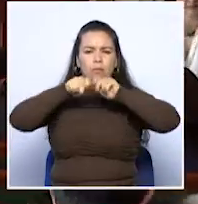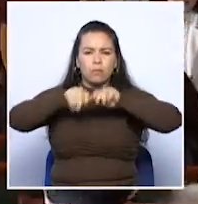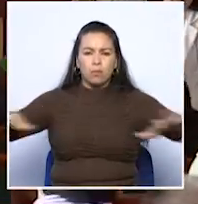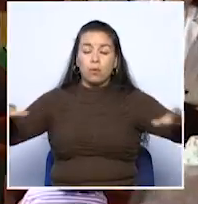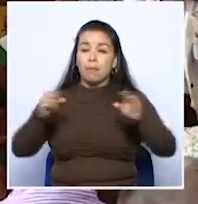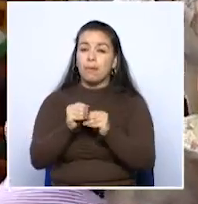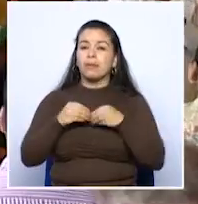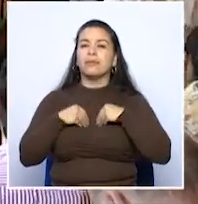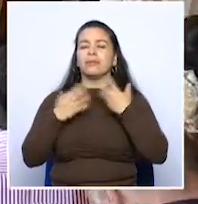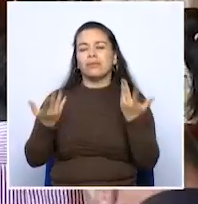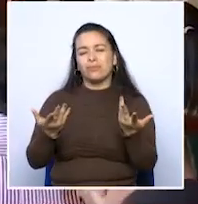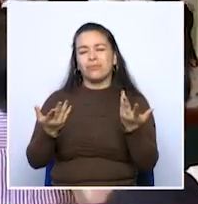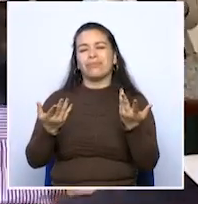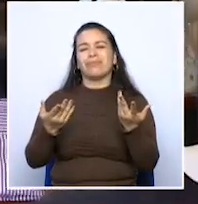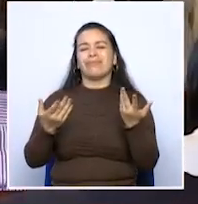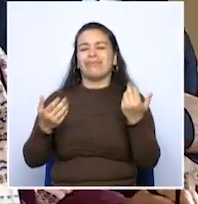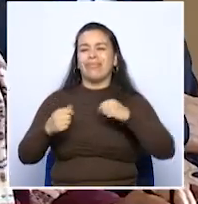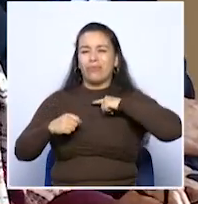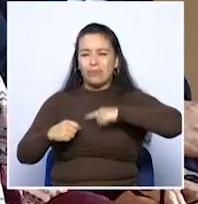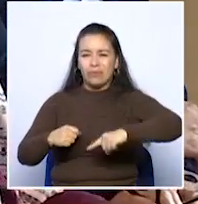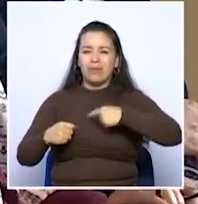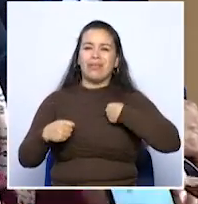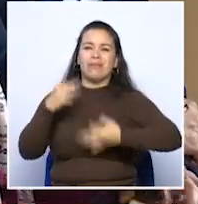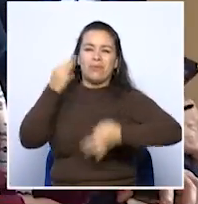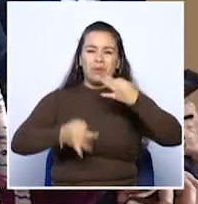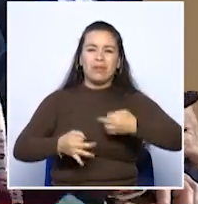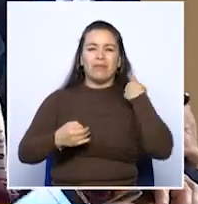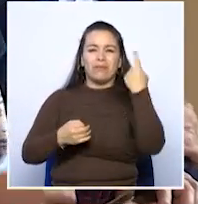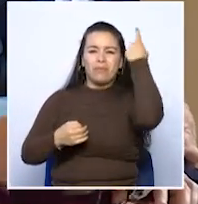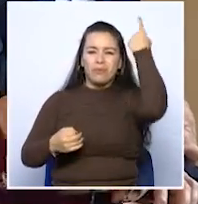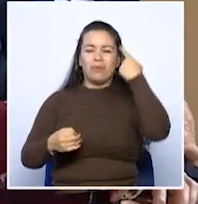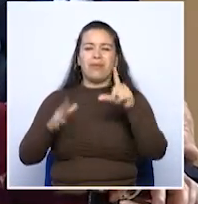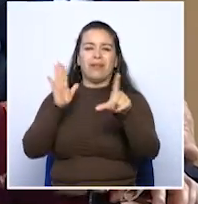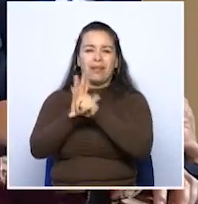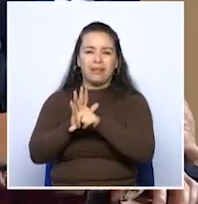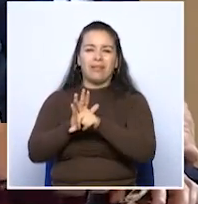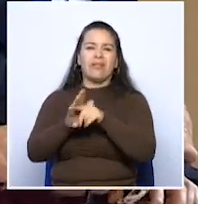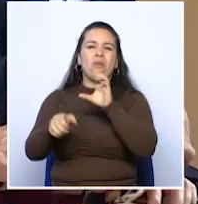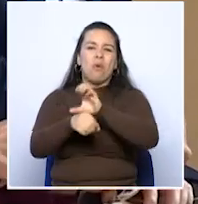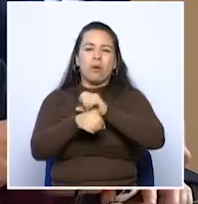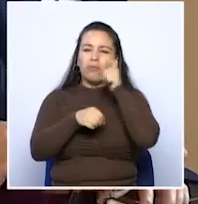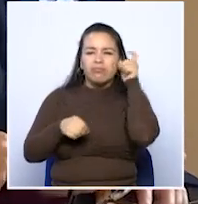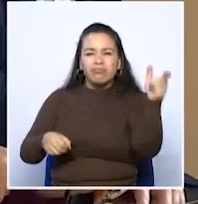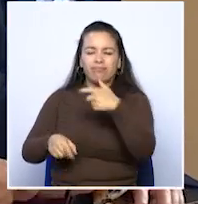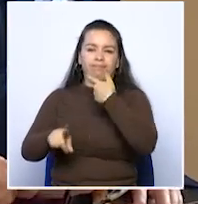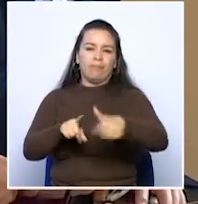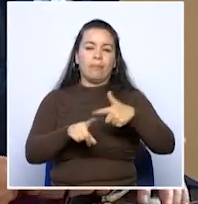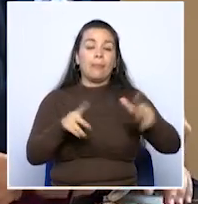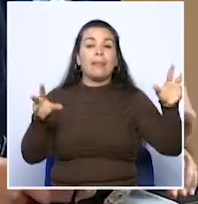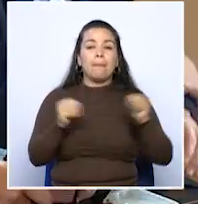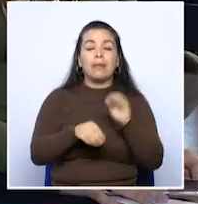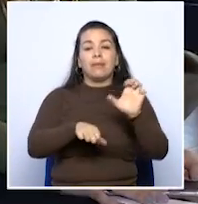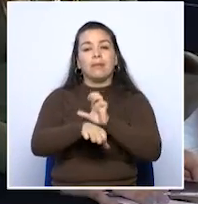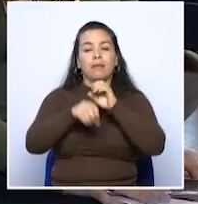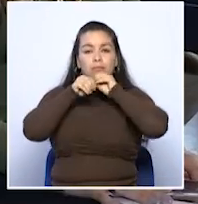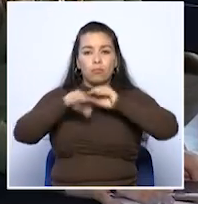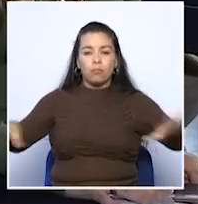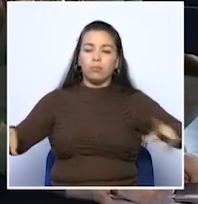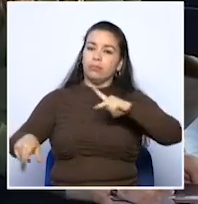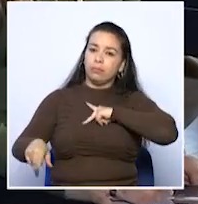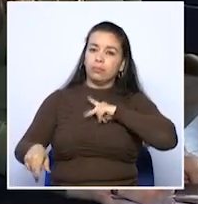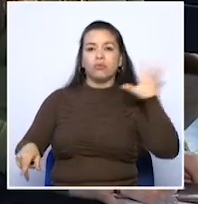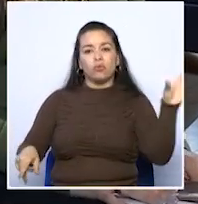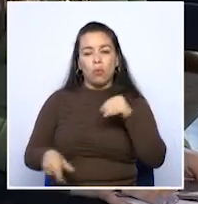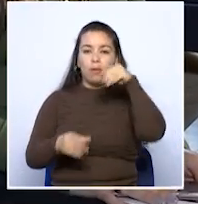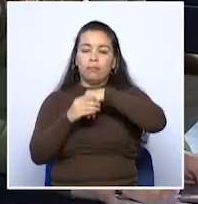autoridades administrativas, políticas, judiciales, electorales, legislativas y órganos de control, así como las entidades públicas o privadas